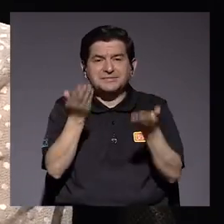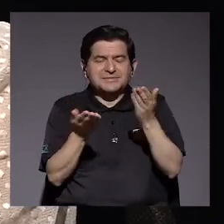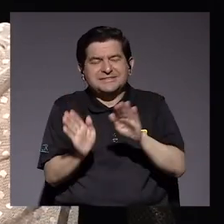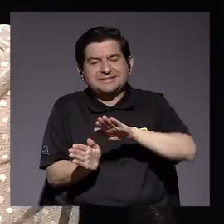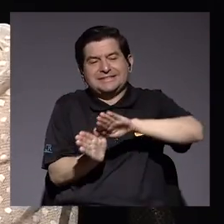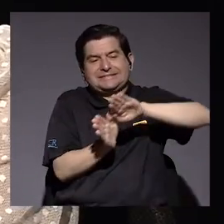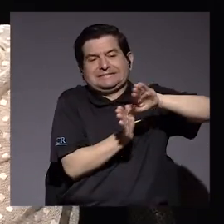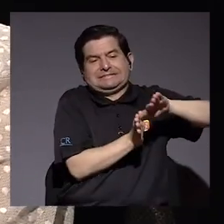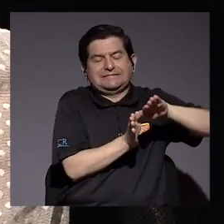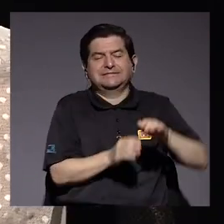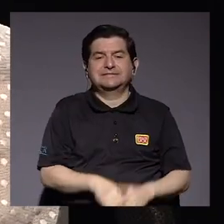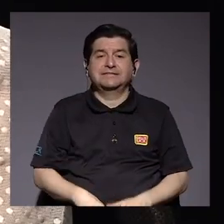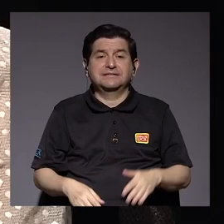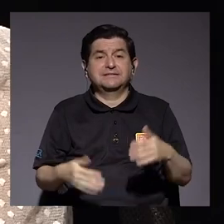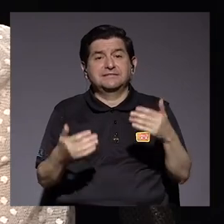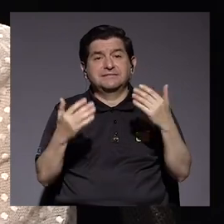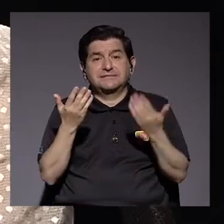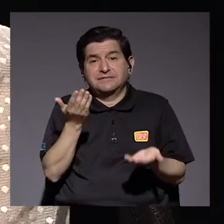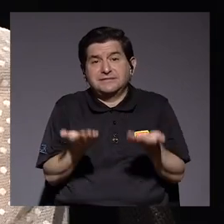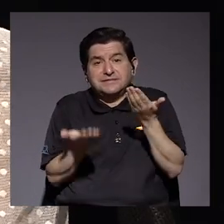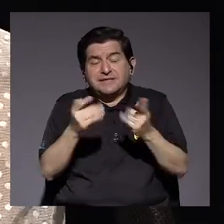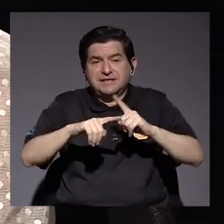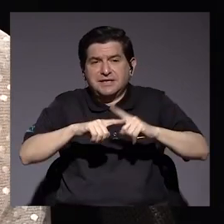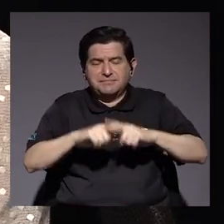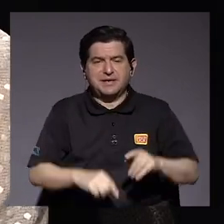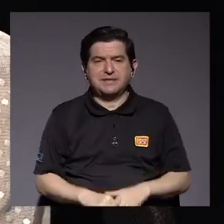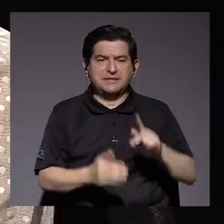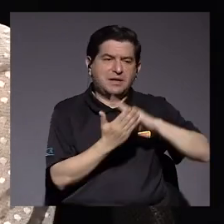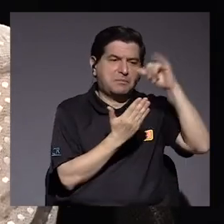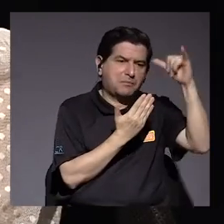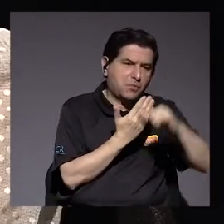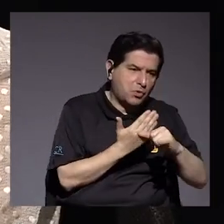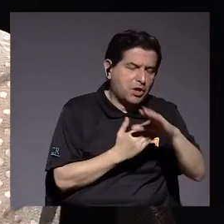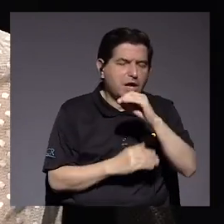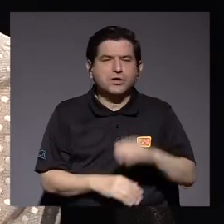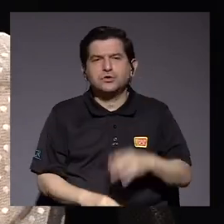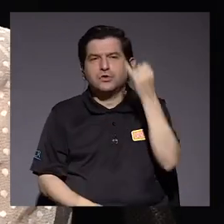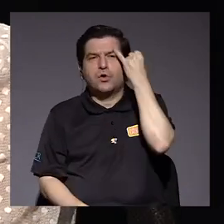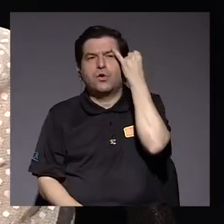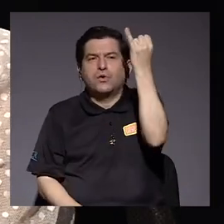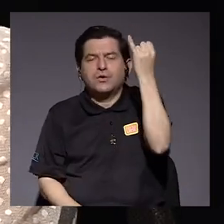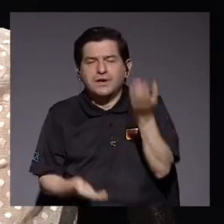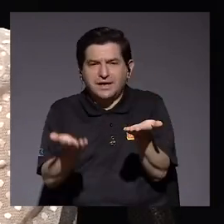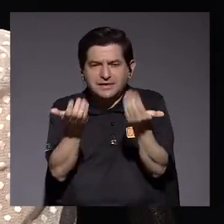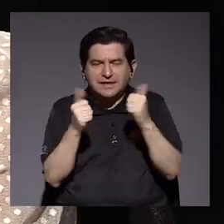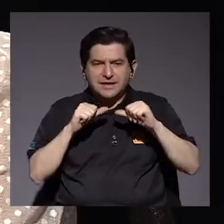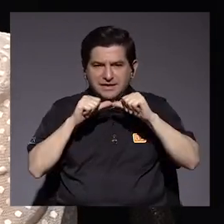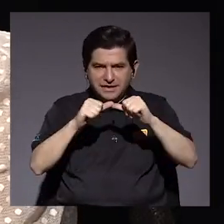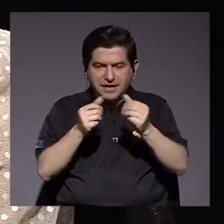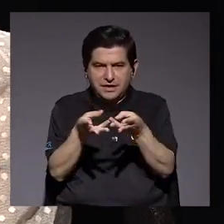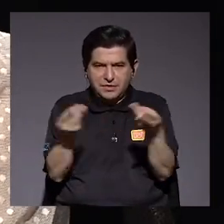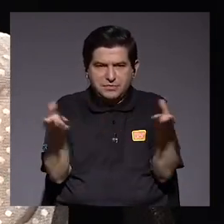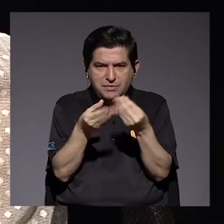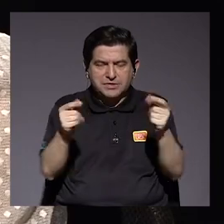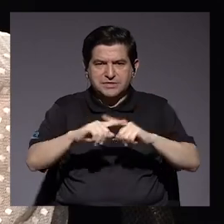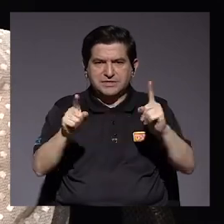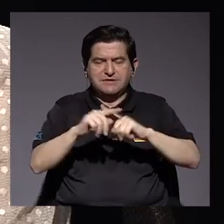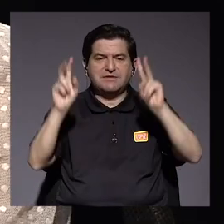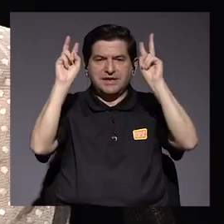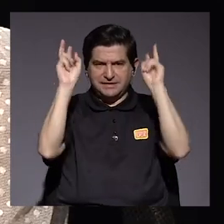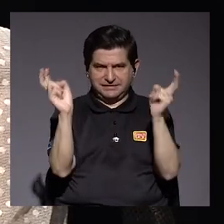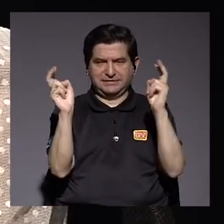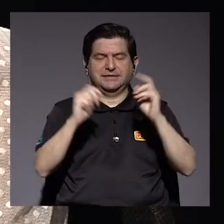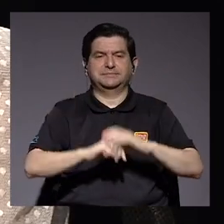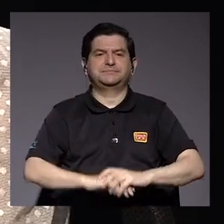de lado según lo que se esté viendo y según el proyecto o según la línea que queramos seguir para solucionar X, Y o Z tema.